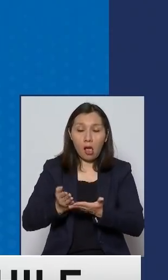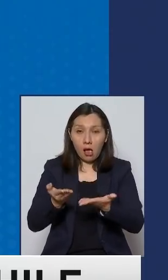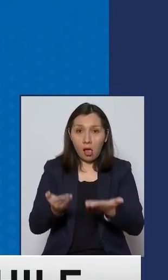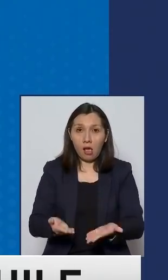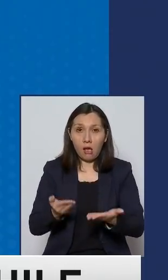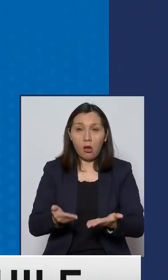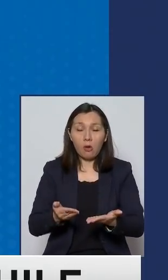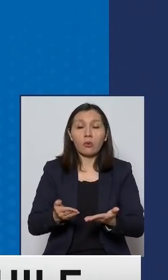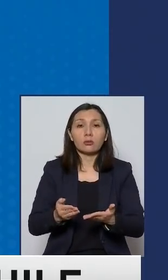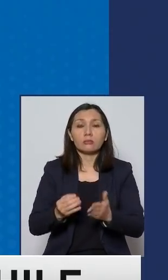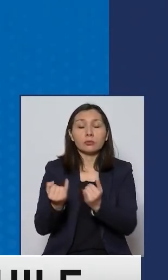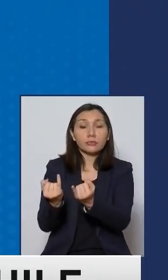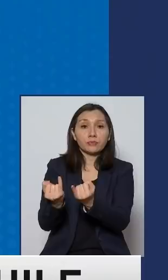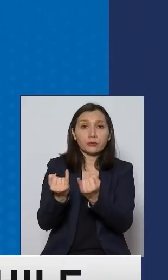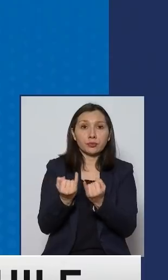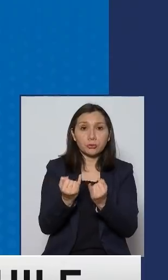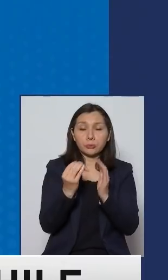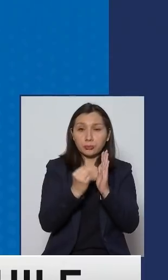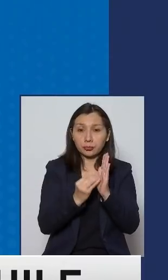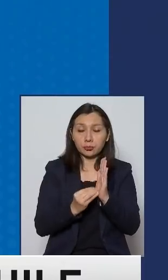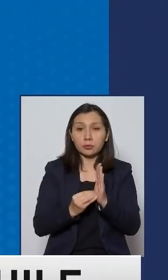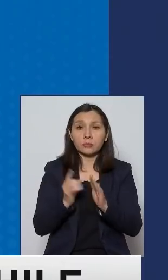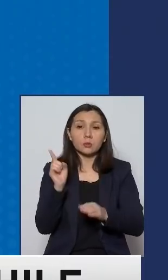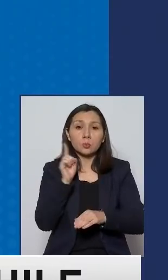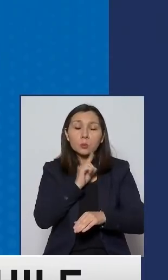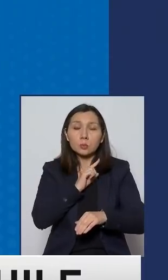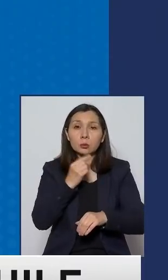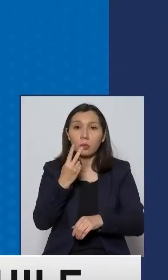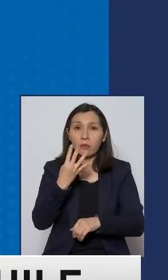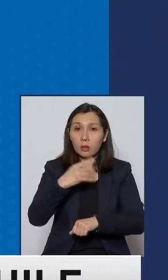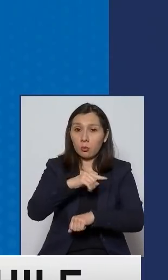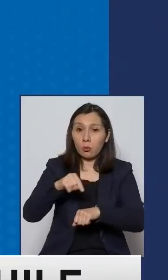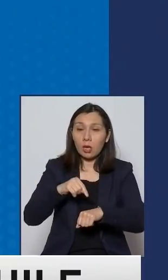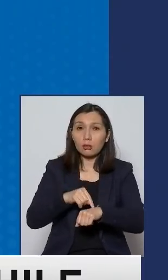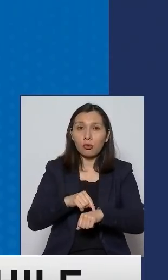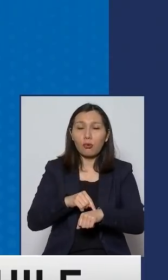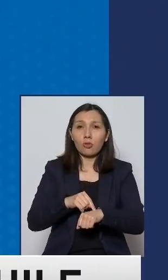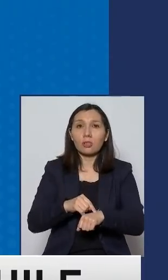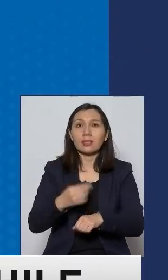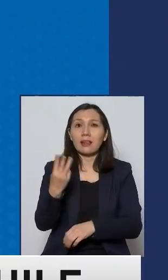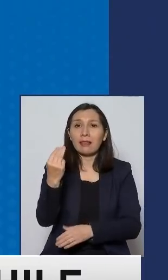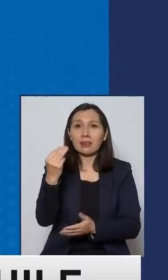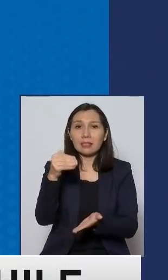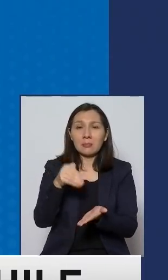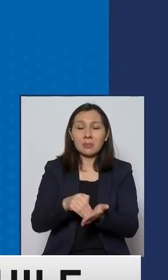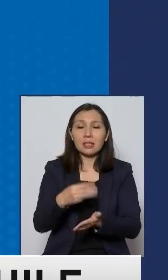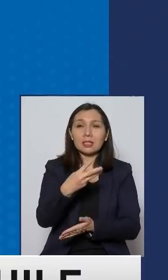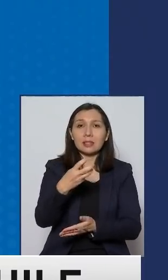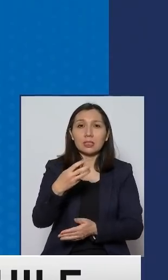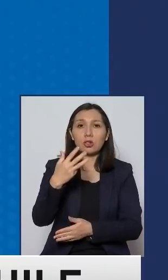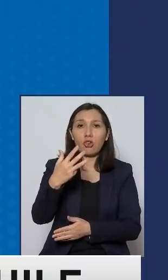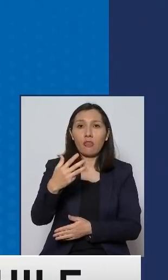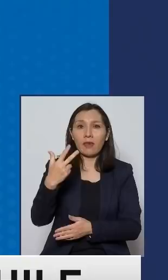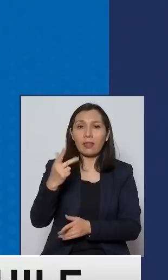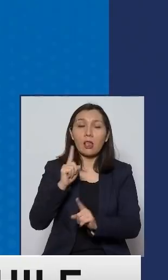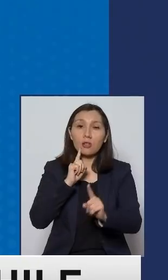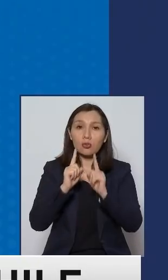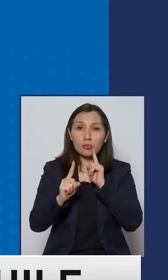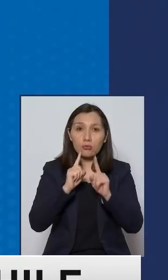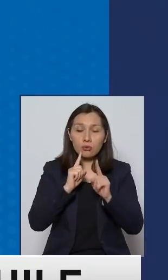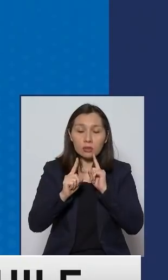momento. Se han reportado en las últimas 24 horas 13.398